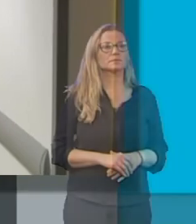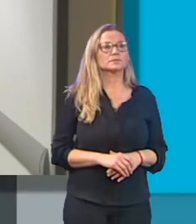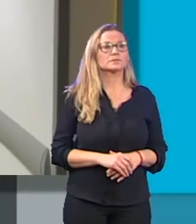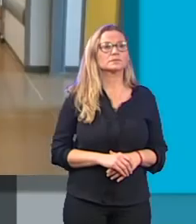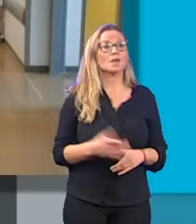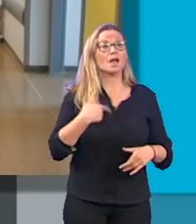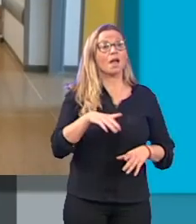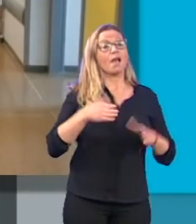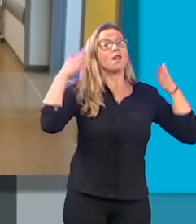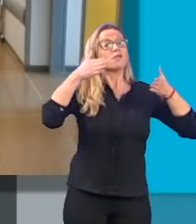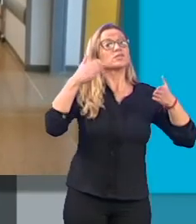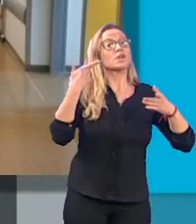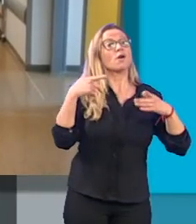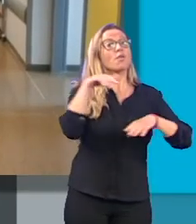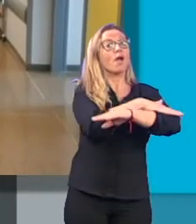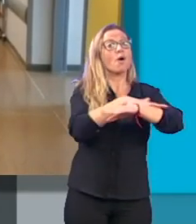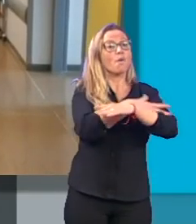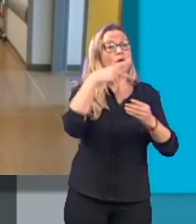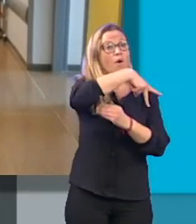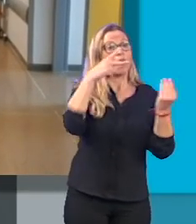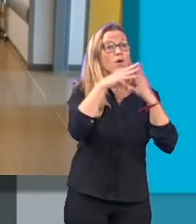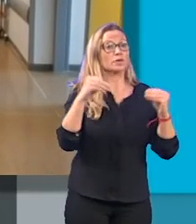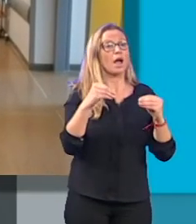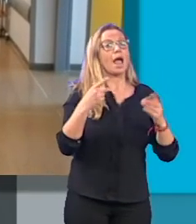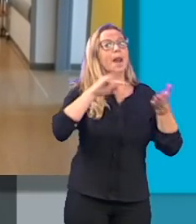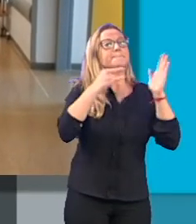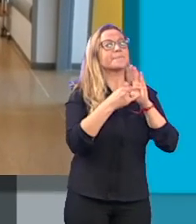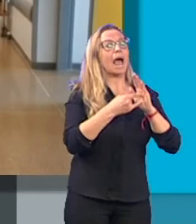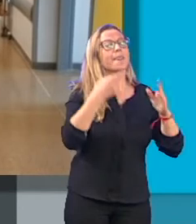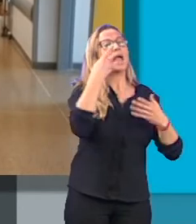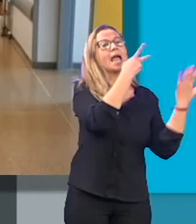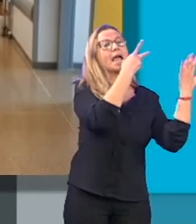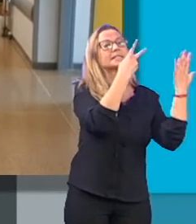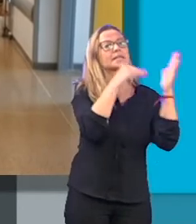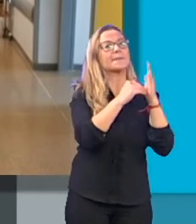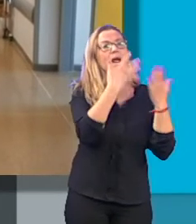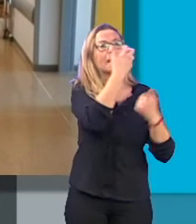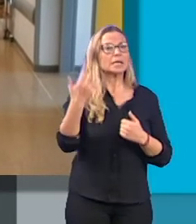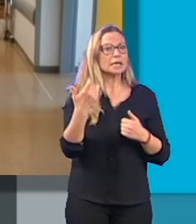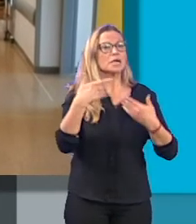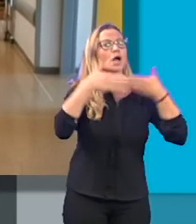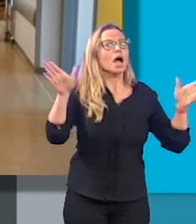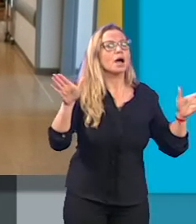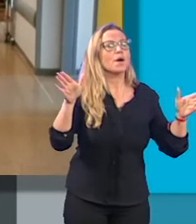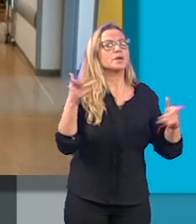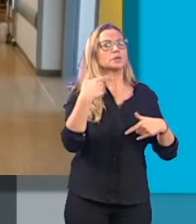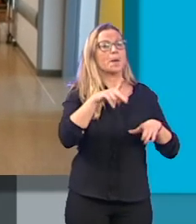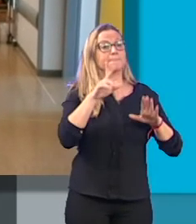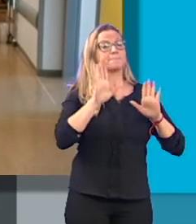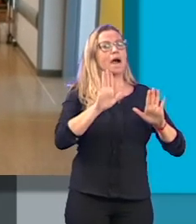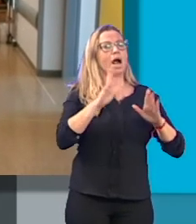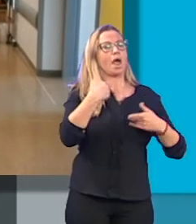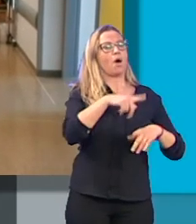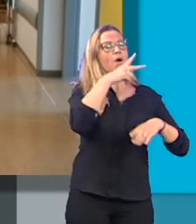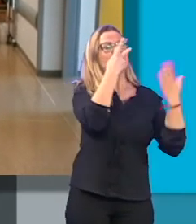El Consejo de Gobierno de la Junta ha activado el Plan 7500 para ponerlo en marcha ante un posible escenario de 7500